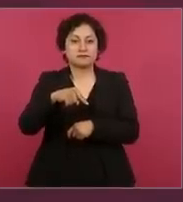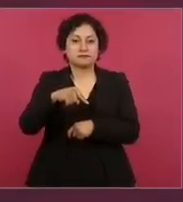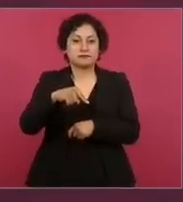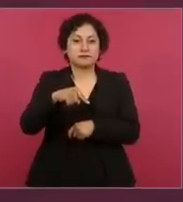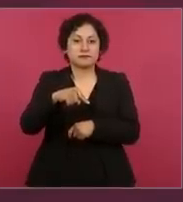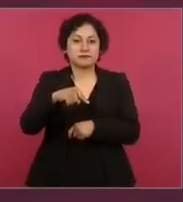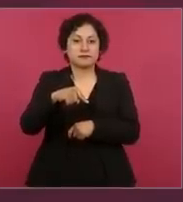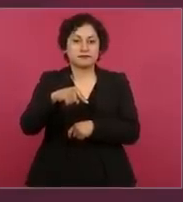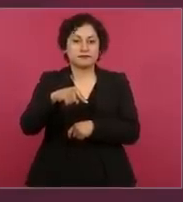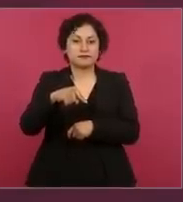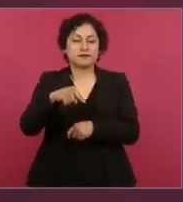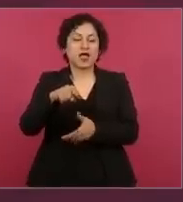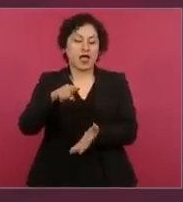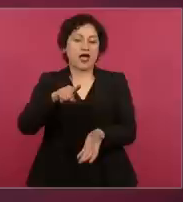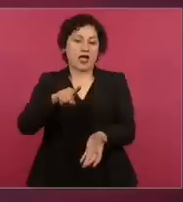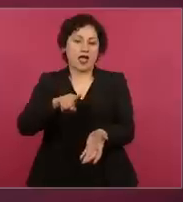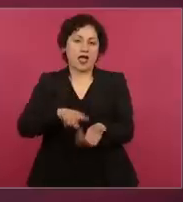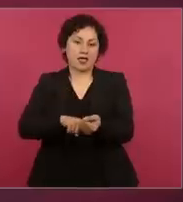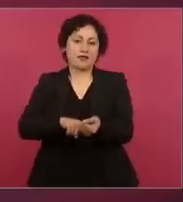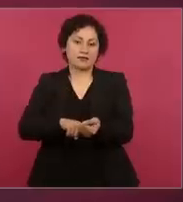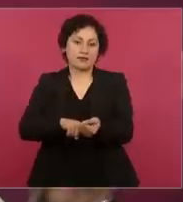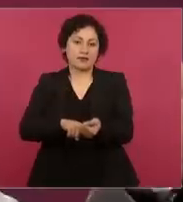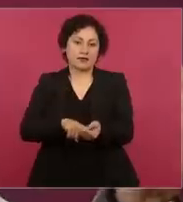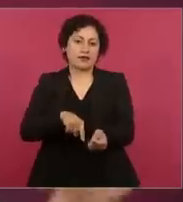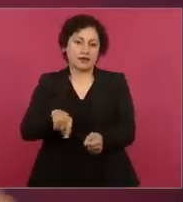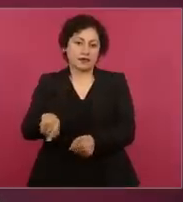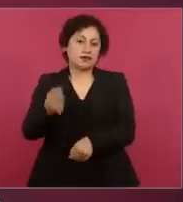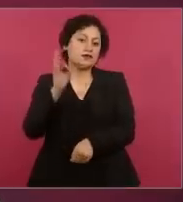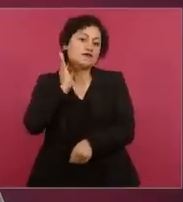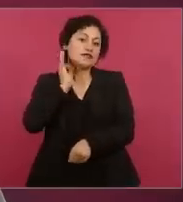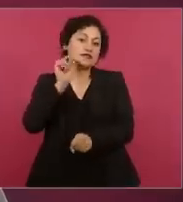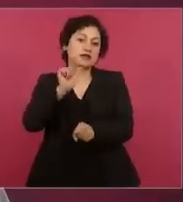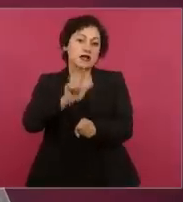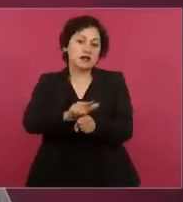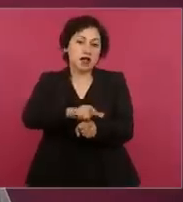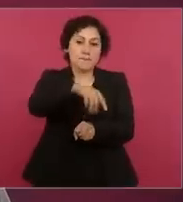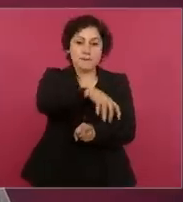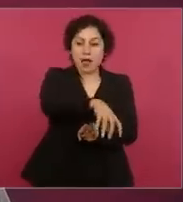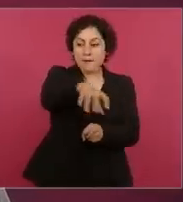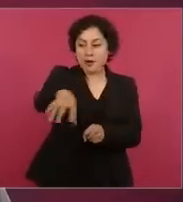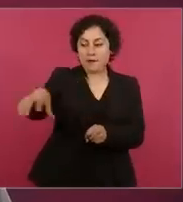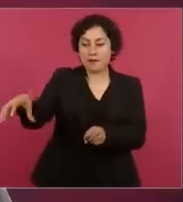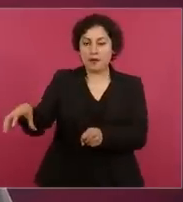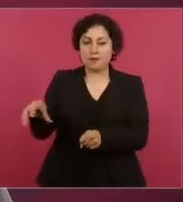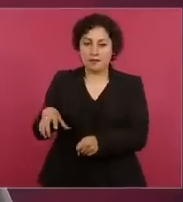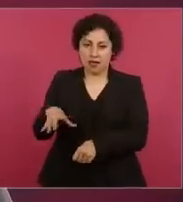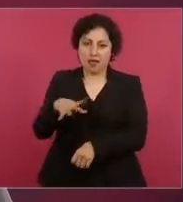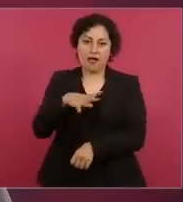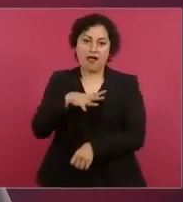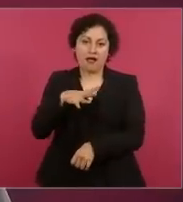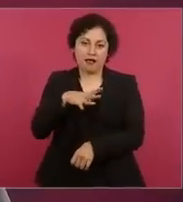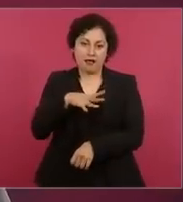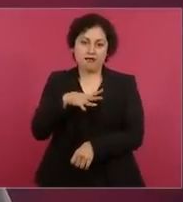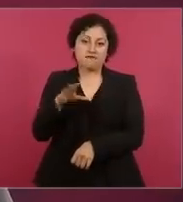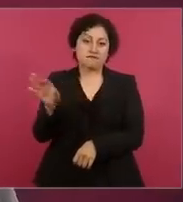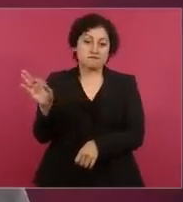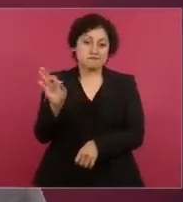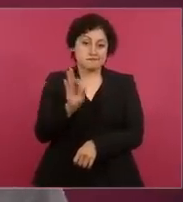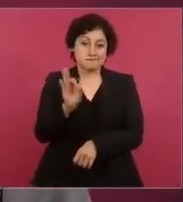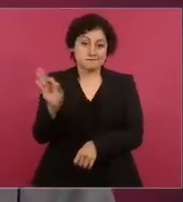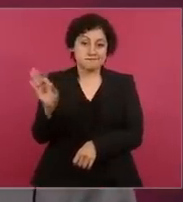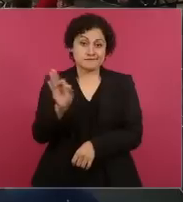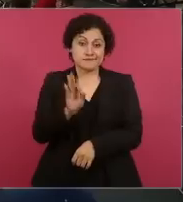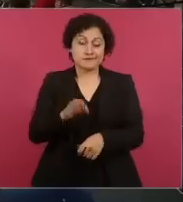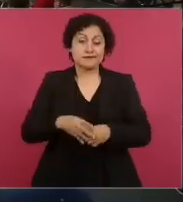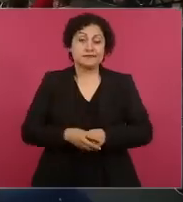al interior de las fiscalías, porque